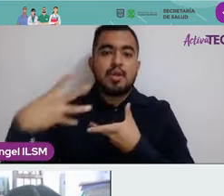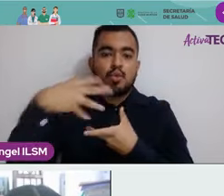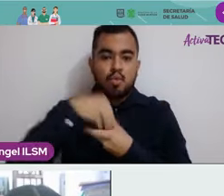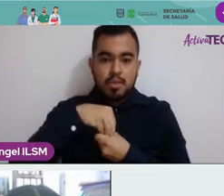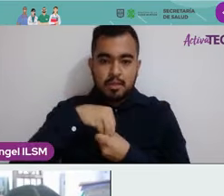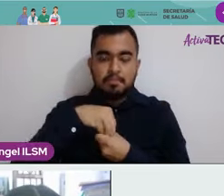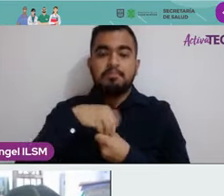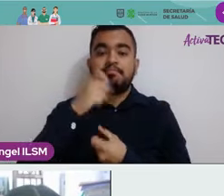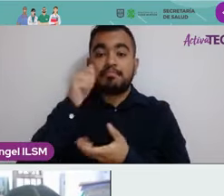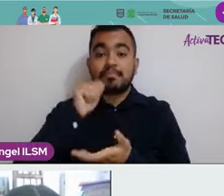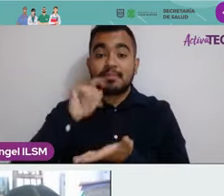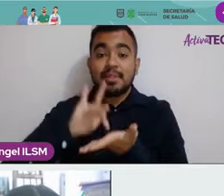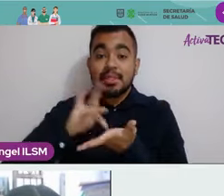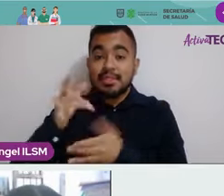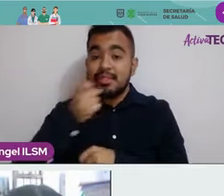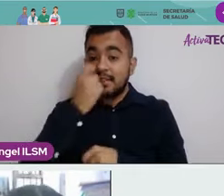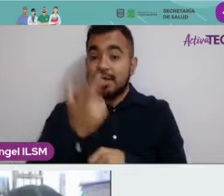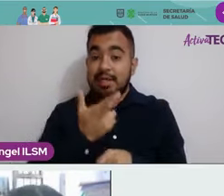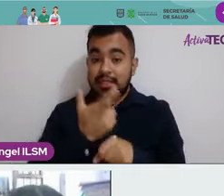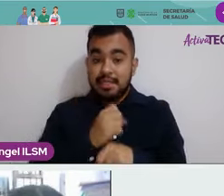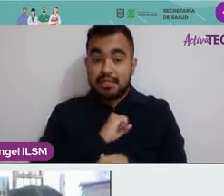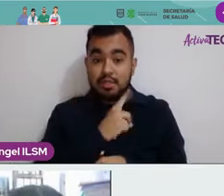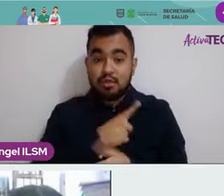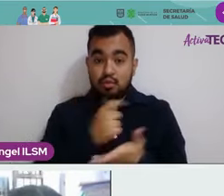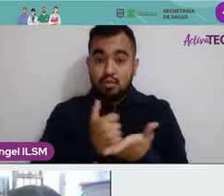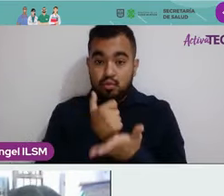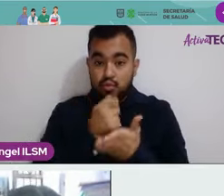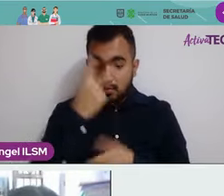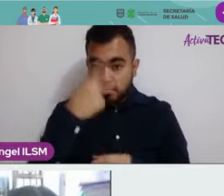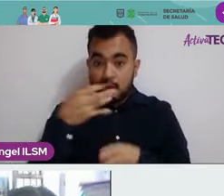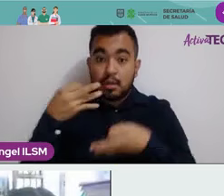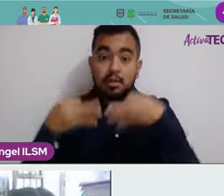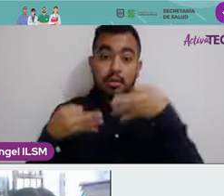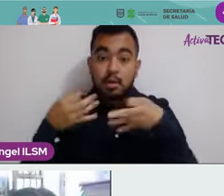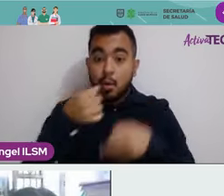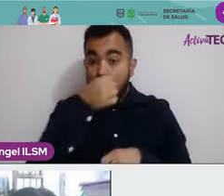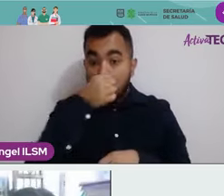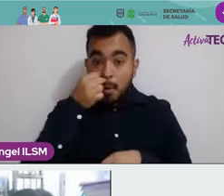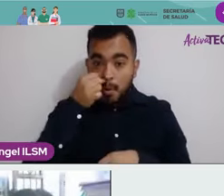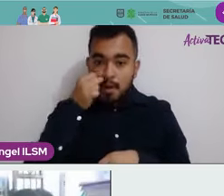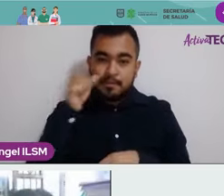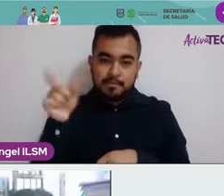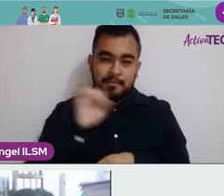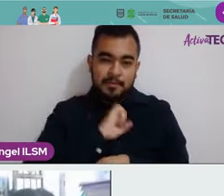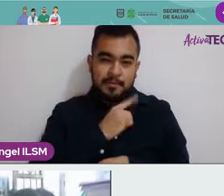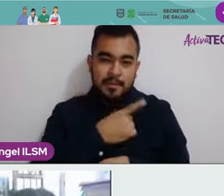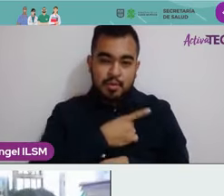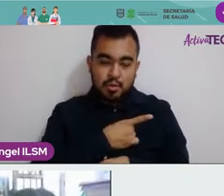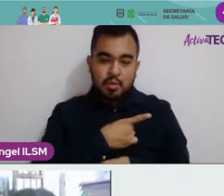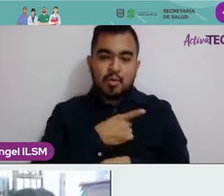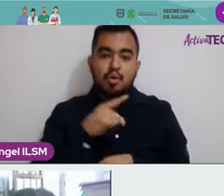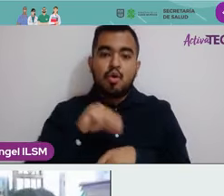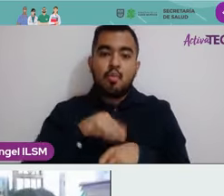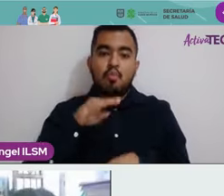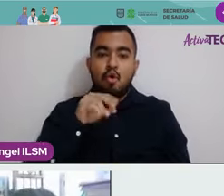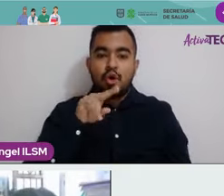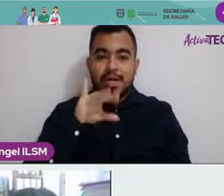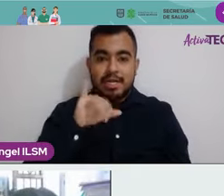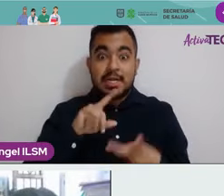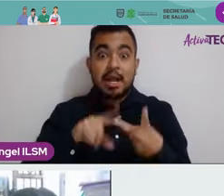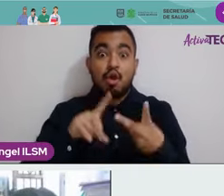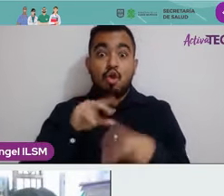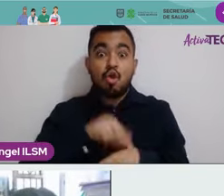a la Secretaría de Salud de la Ciudad de México, a la jurisdicción sanitaria Benito Juárez, doctora Mónica, doctora Lidia, que hoy también por aquí estaba